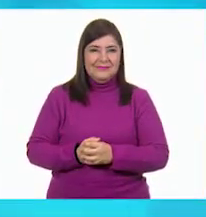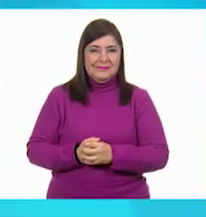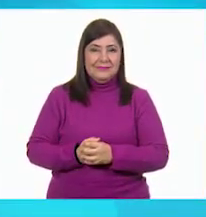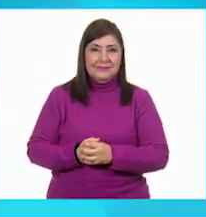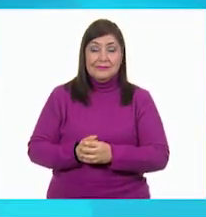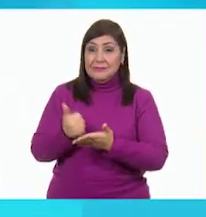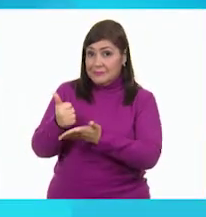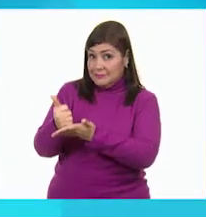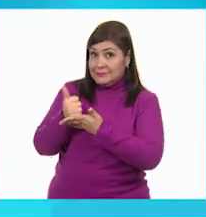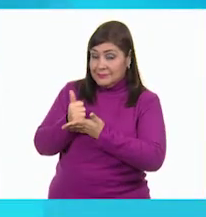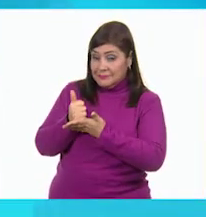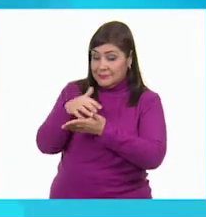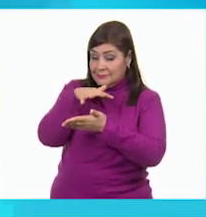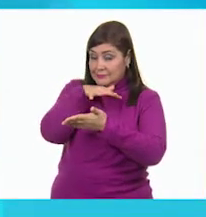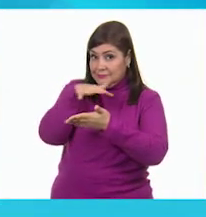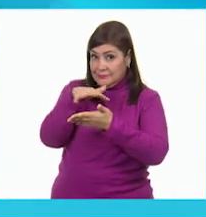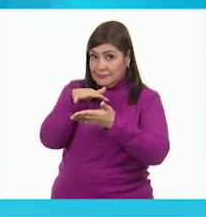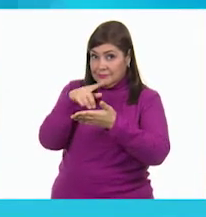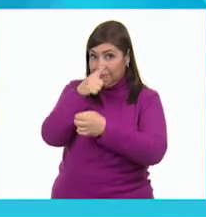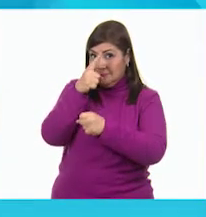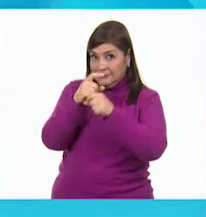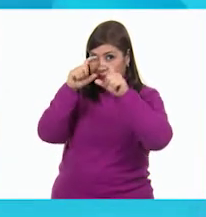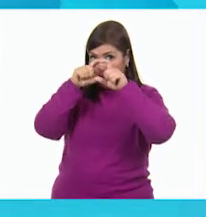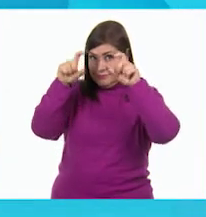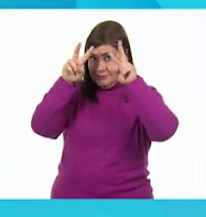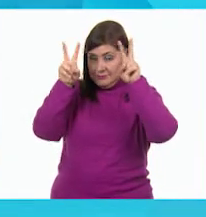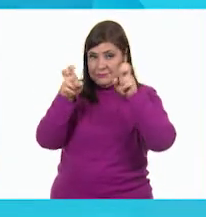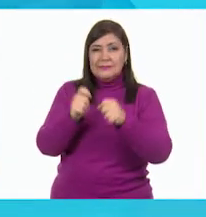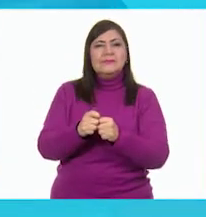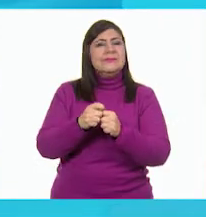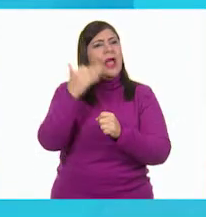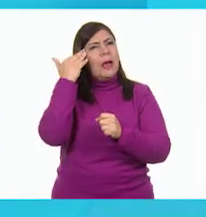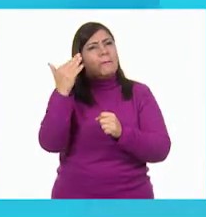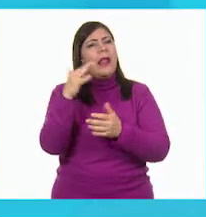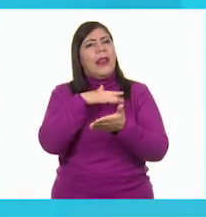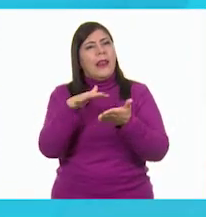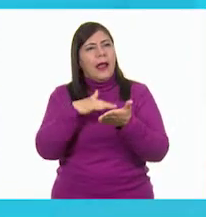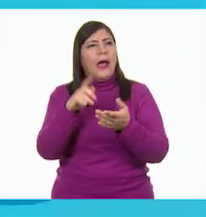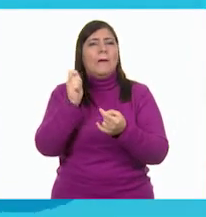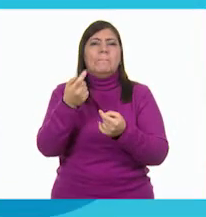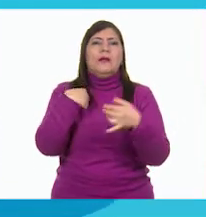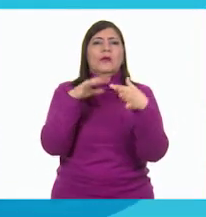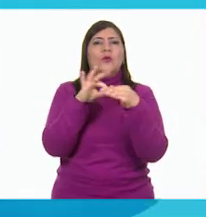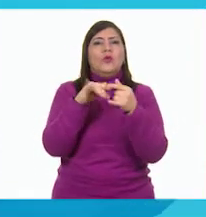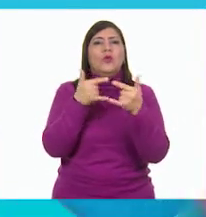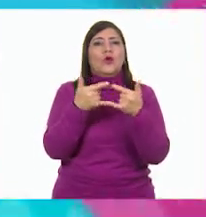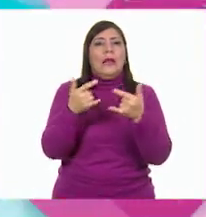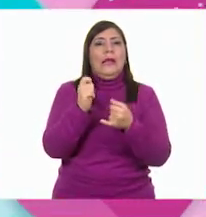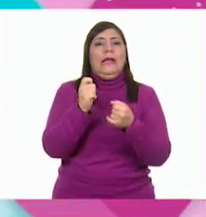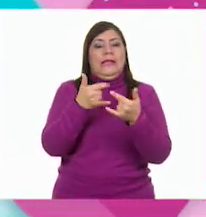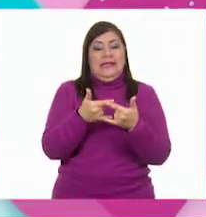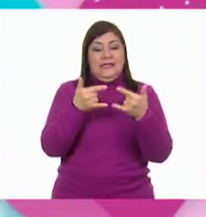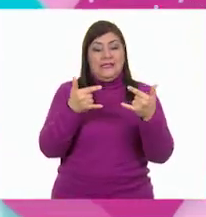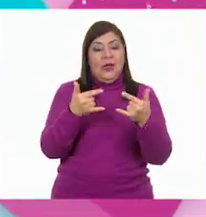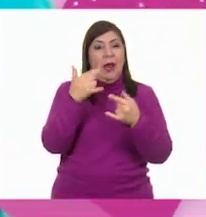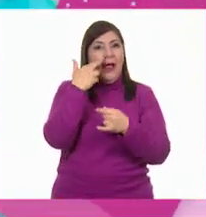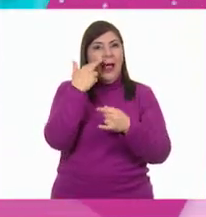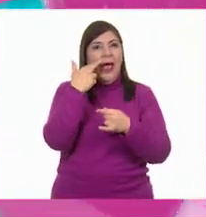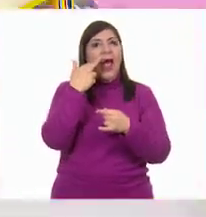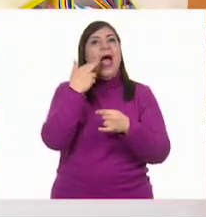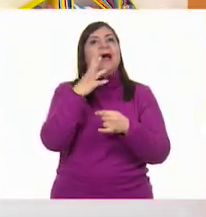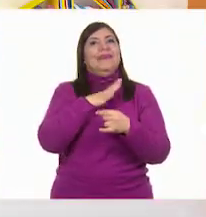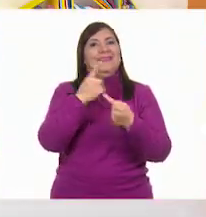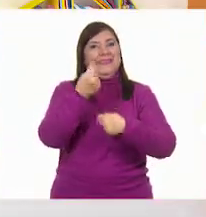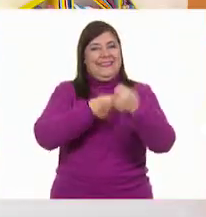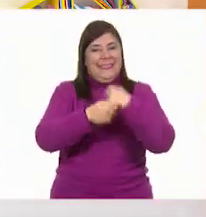¿Me ayudas a leer el primer título? ¡Claro que sí! Tiempo de leer, cuéntame un cuento. La historia del ratón en la tienda. ¡Ay, de ese sí me